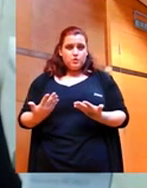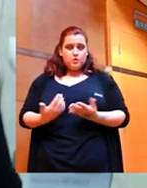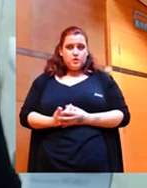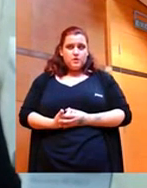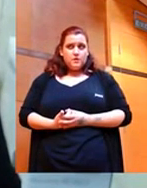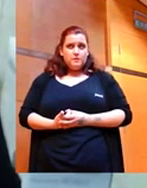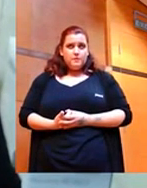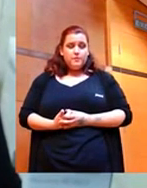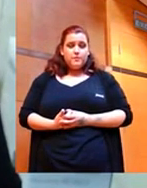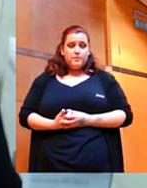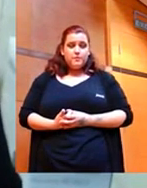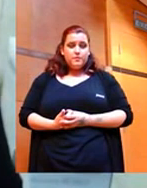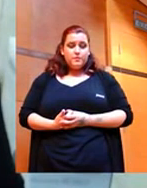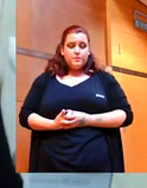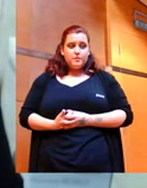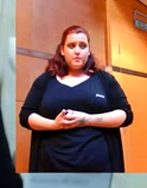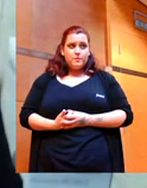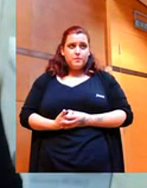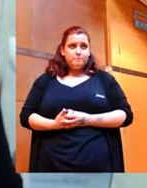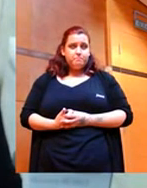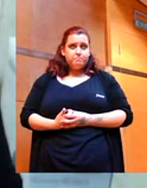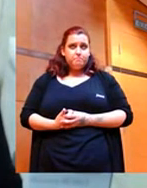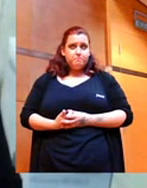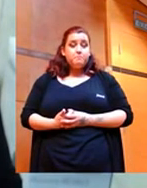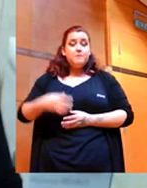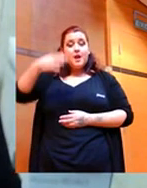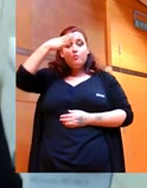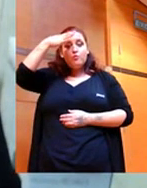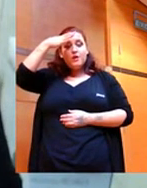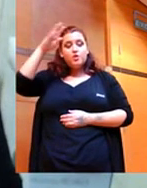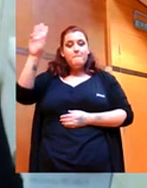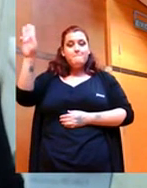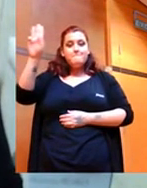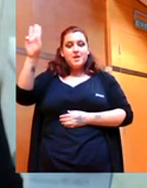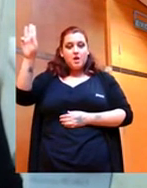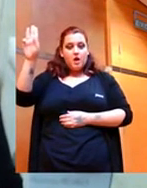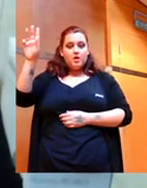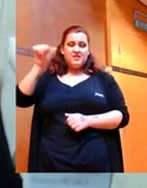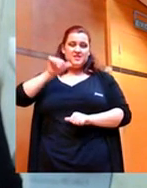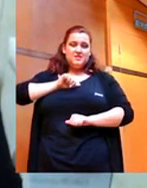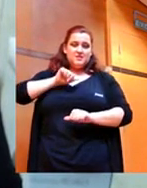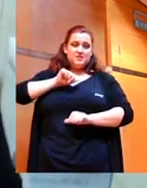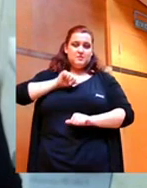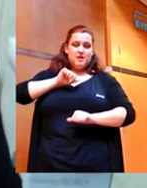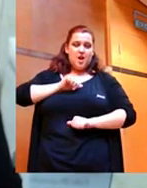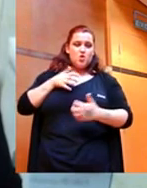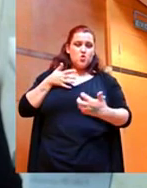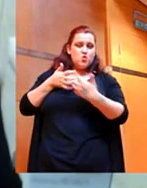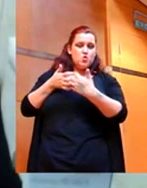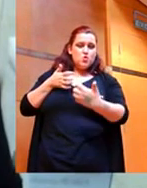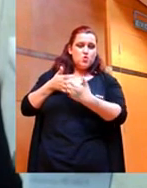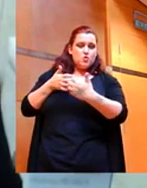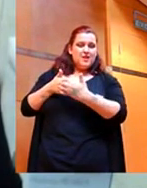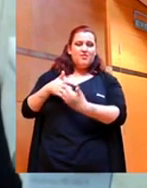Pedralba no es merece. La población de Pedralba, después de más de 10 años de estar lluitando por no tener esas molestias,